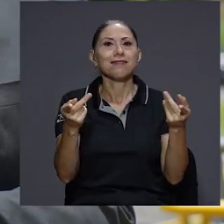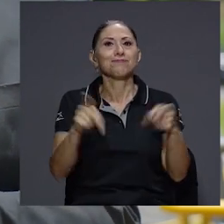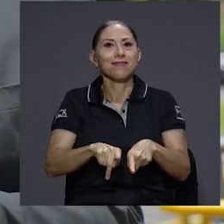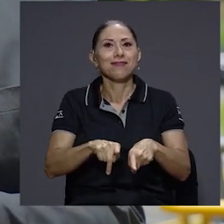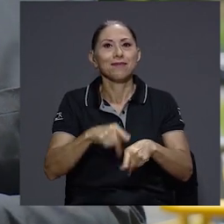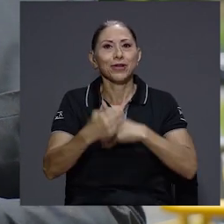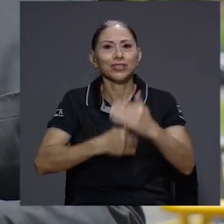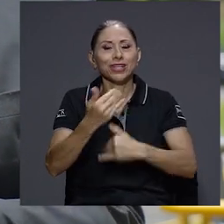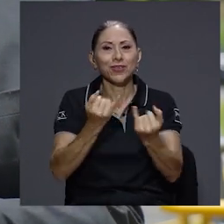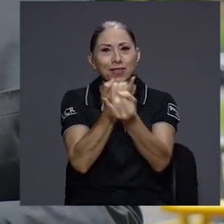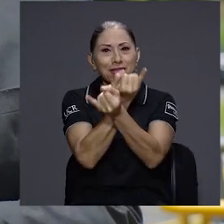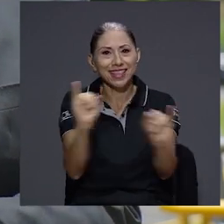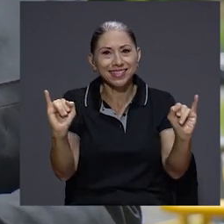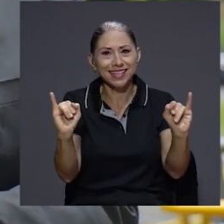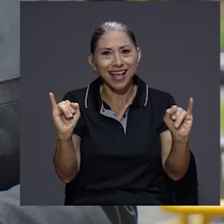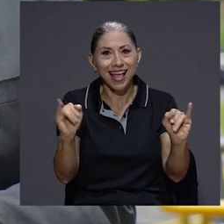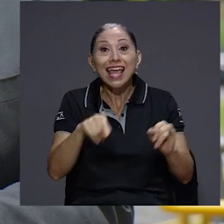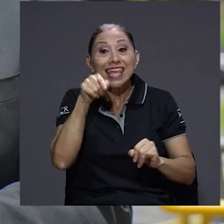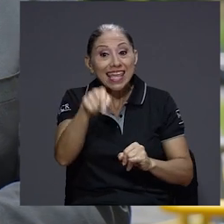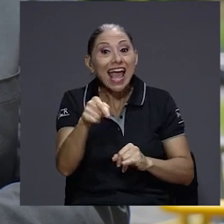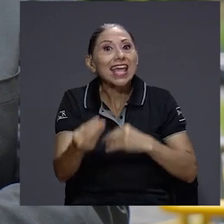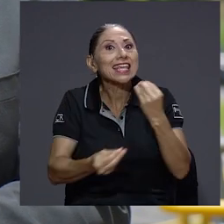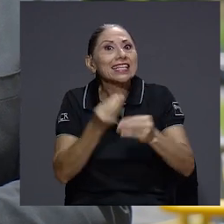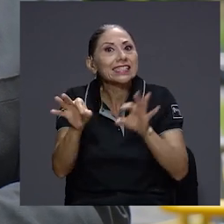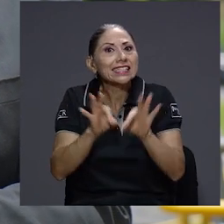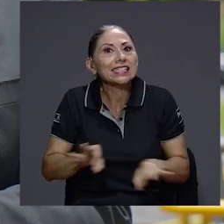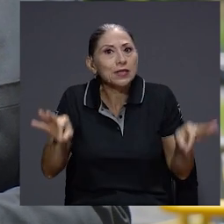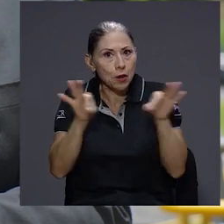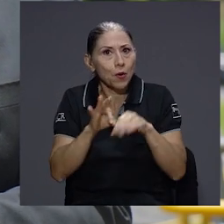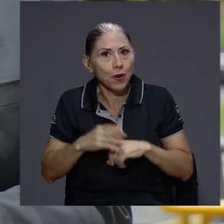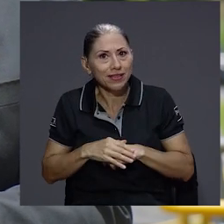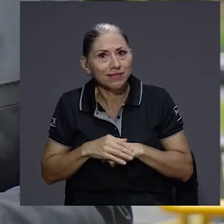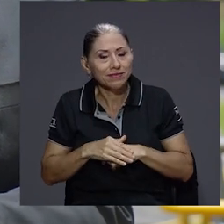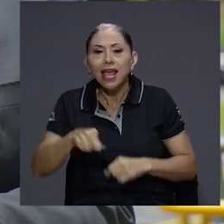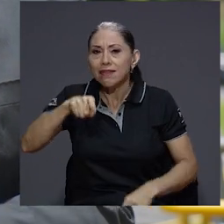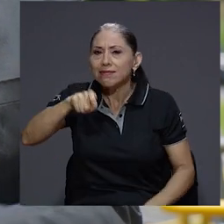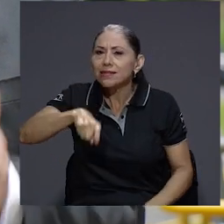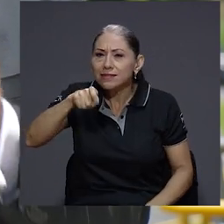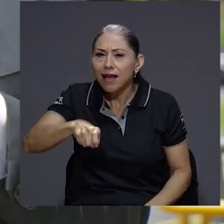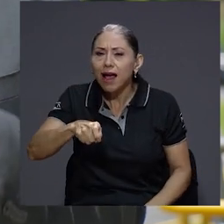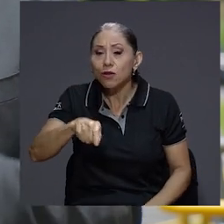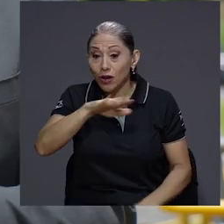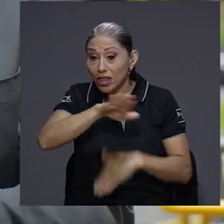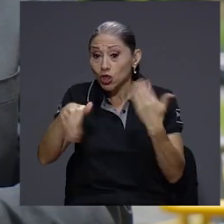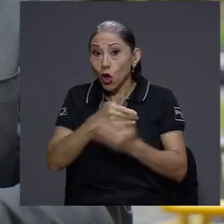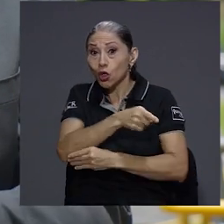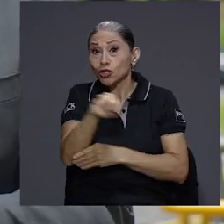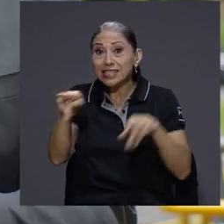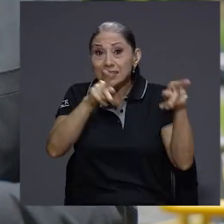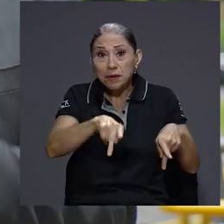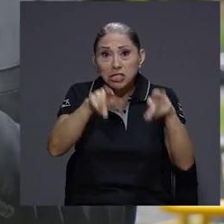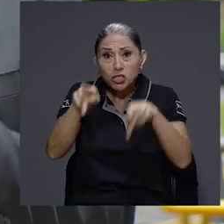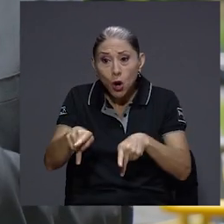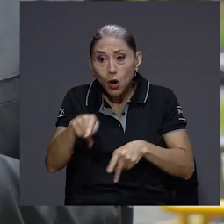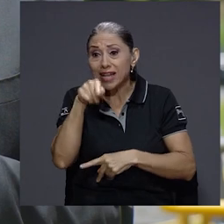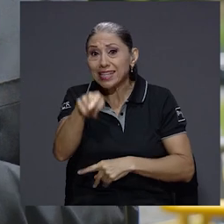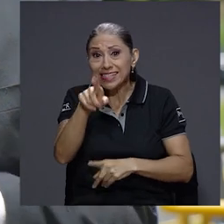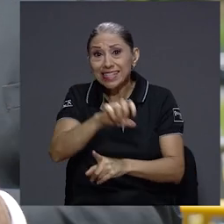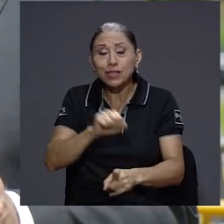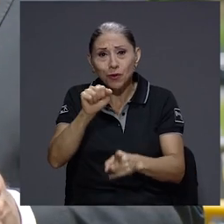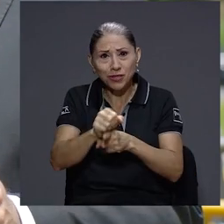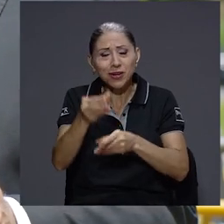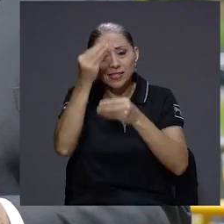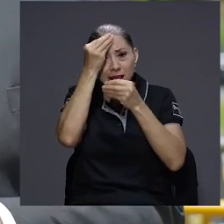independentista. Y ahí está precisamente el kit del asunto, porque se hace necesario que se conozcan todos esos personajes, todos esos